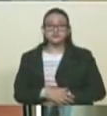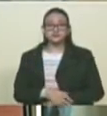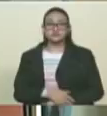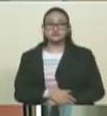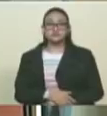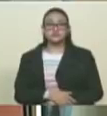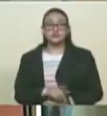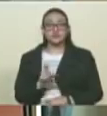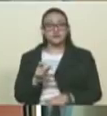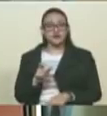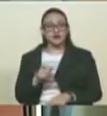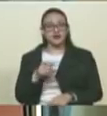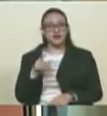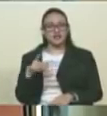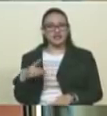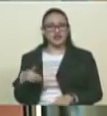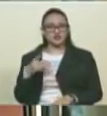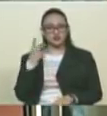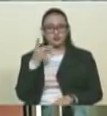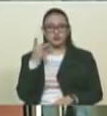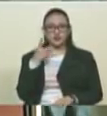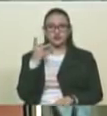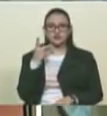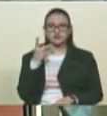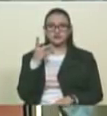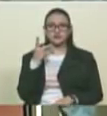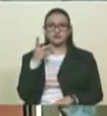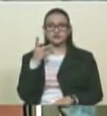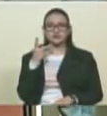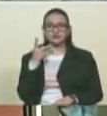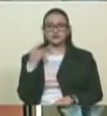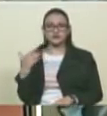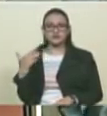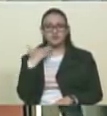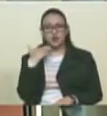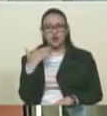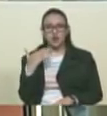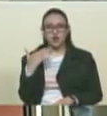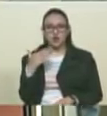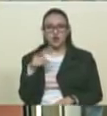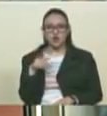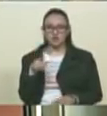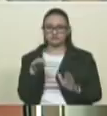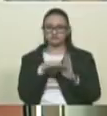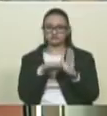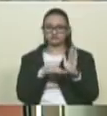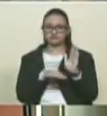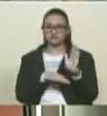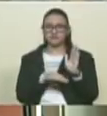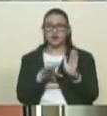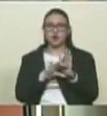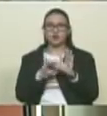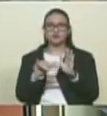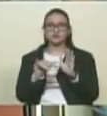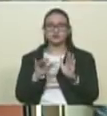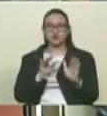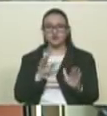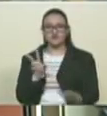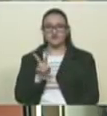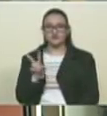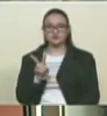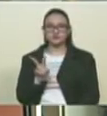en que ese derecho político colide, atenta contra lo que está contenido en nuestra Constitución de la República